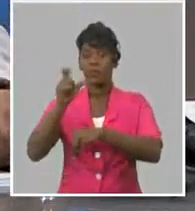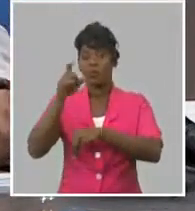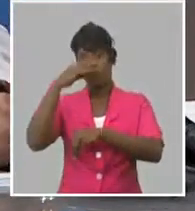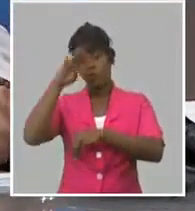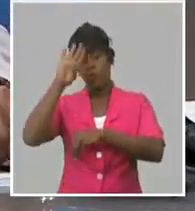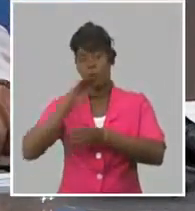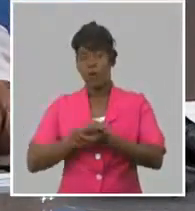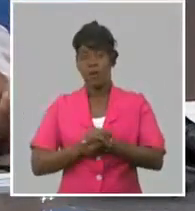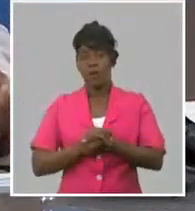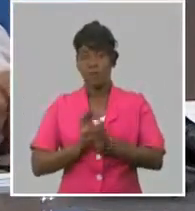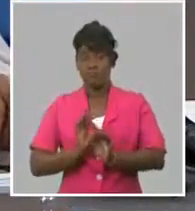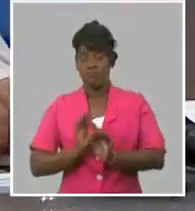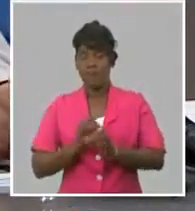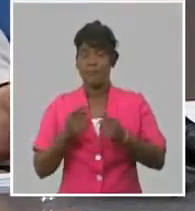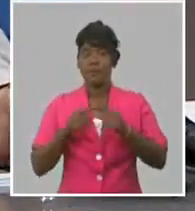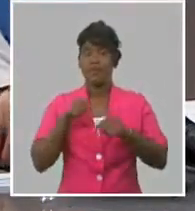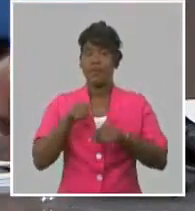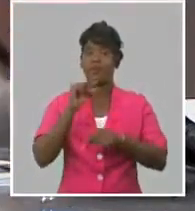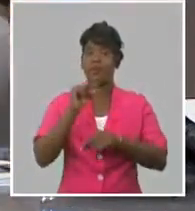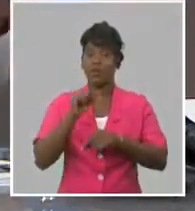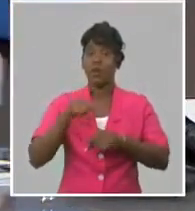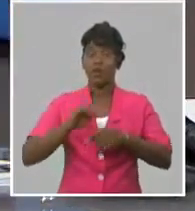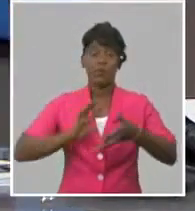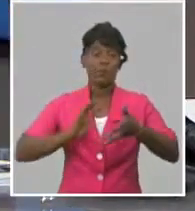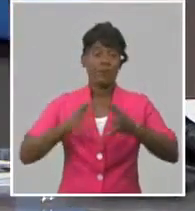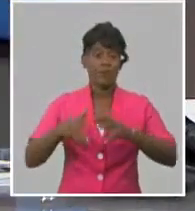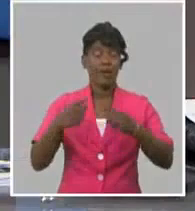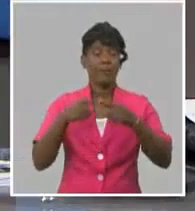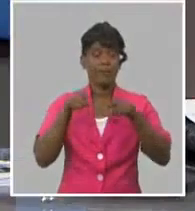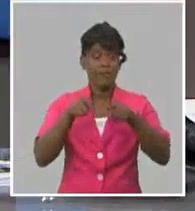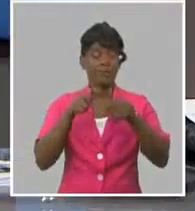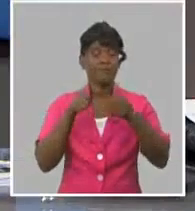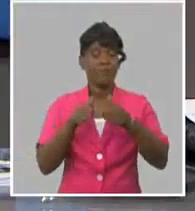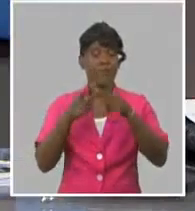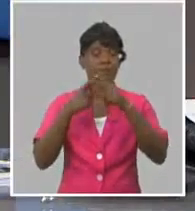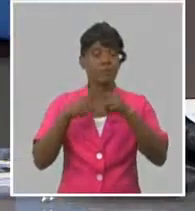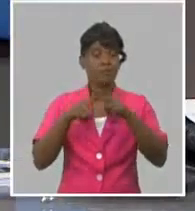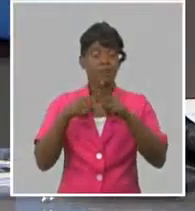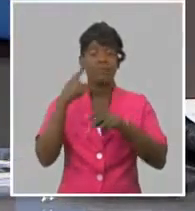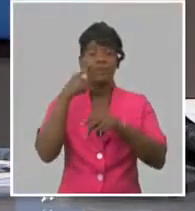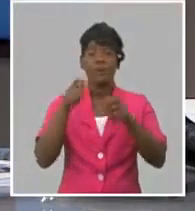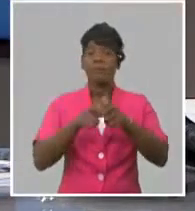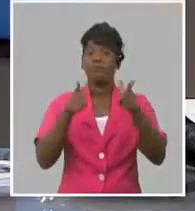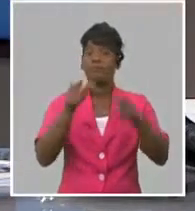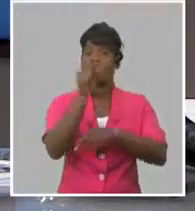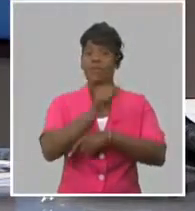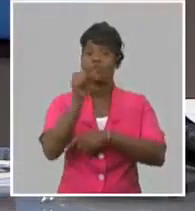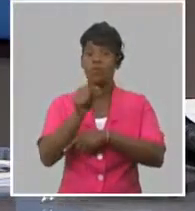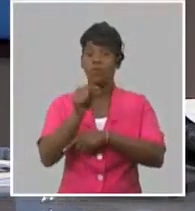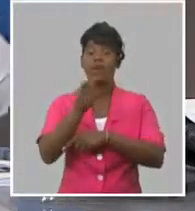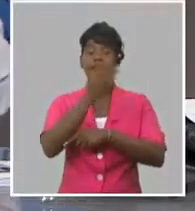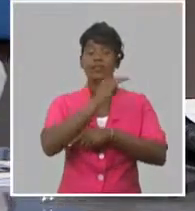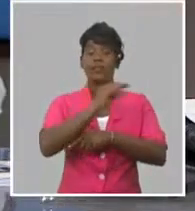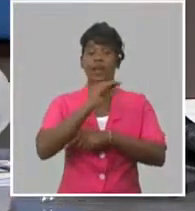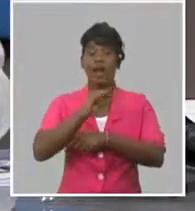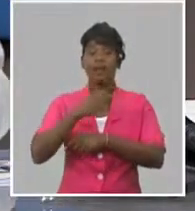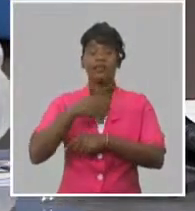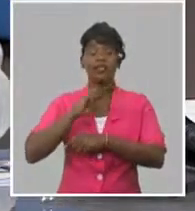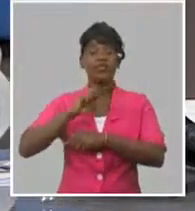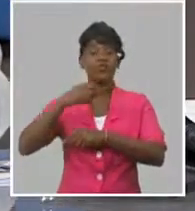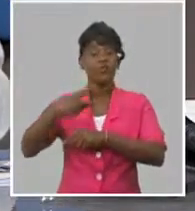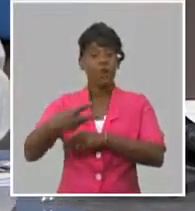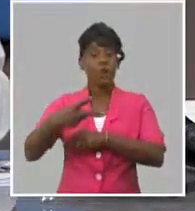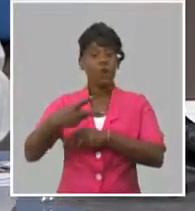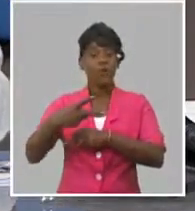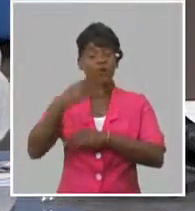tuviésemos grandes problemas. Pero como te dije, hay en el entorno de 900.000 personas. Y esas 900